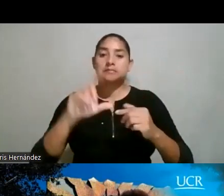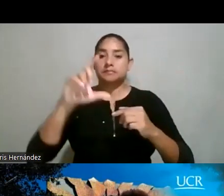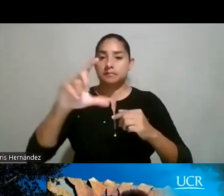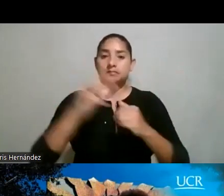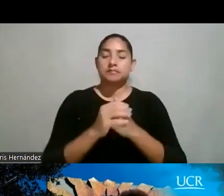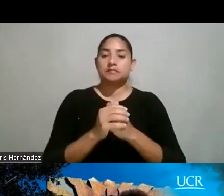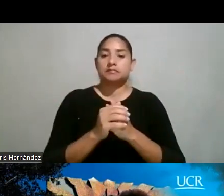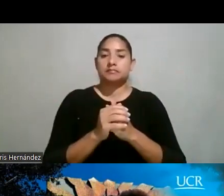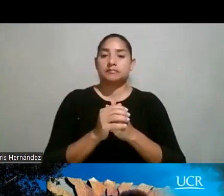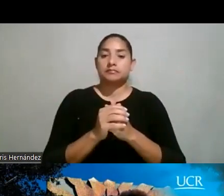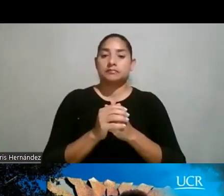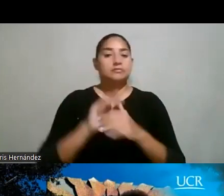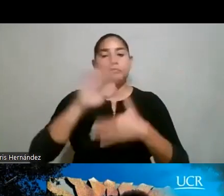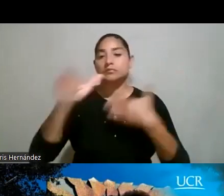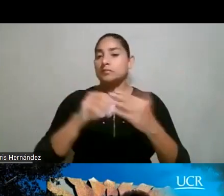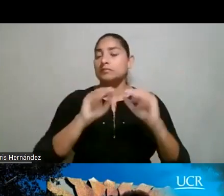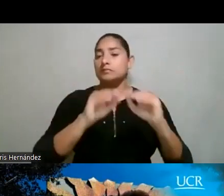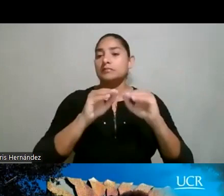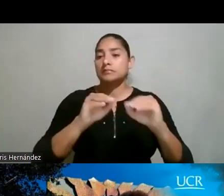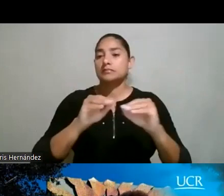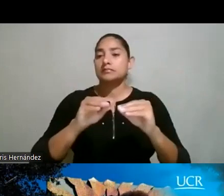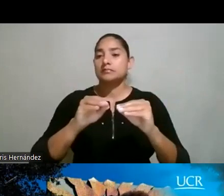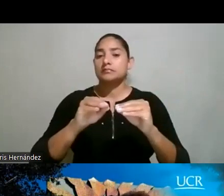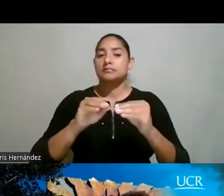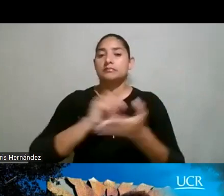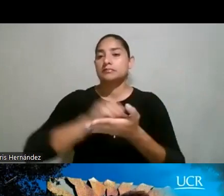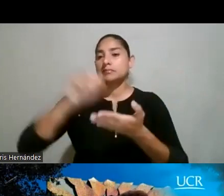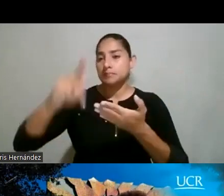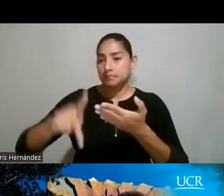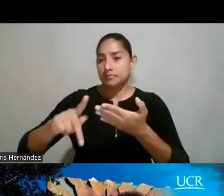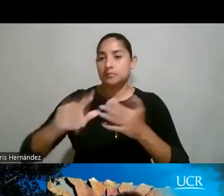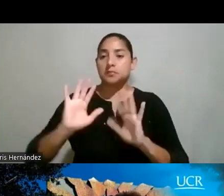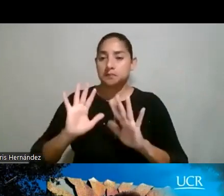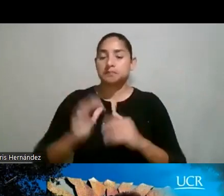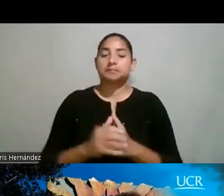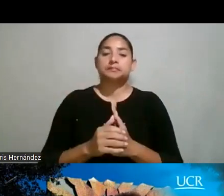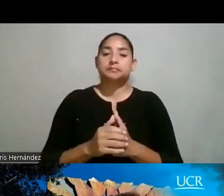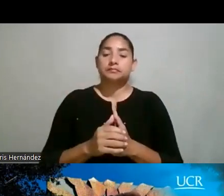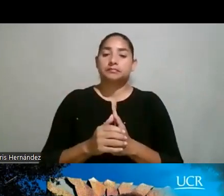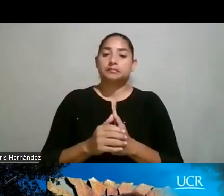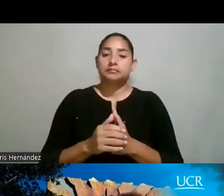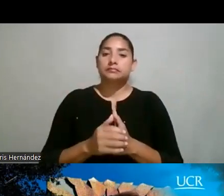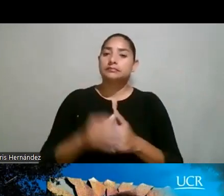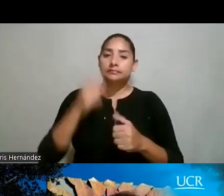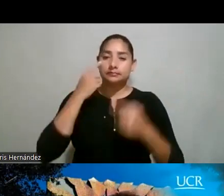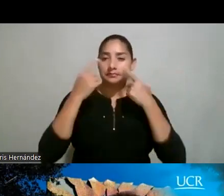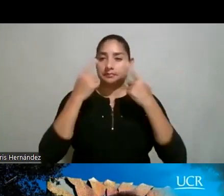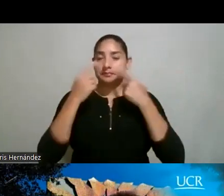son las que se imparten, todas estas, en la sede de Rodrigo Facio, aquí en San Pedro. De acá podemos ver,